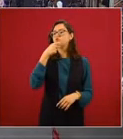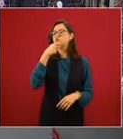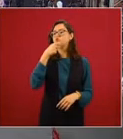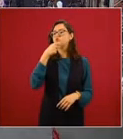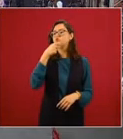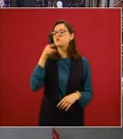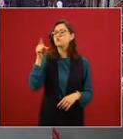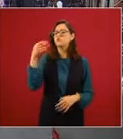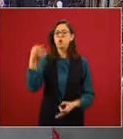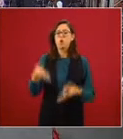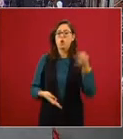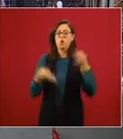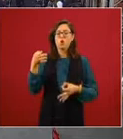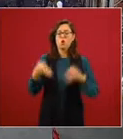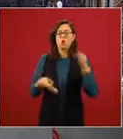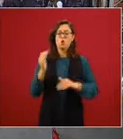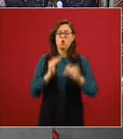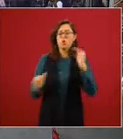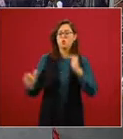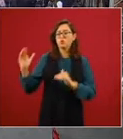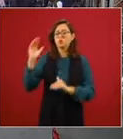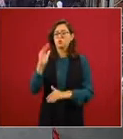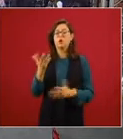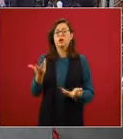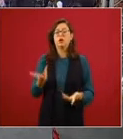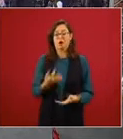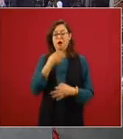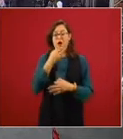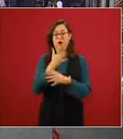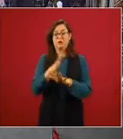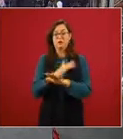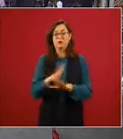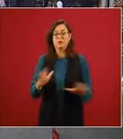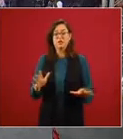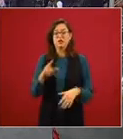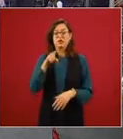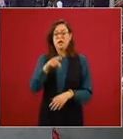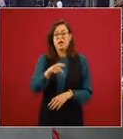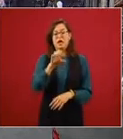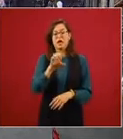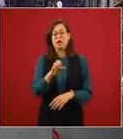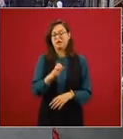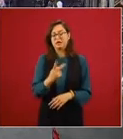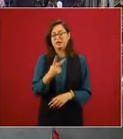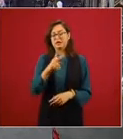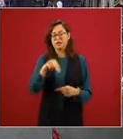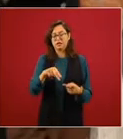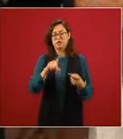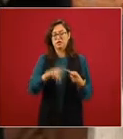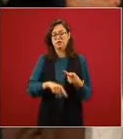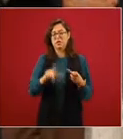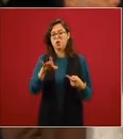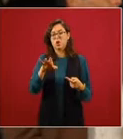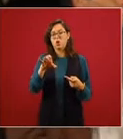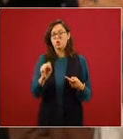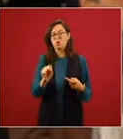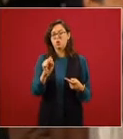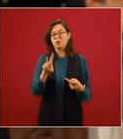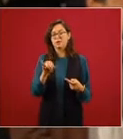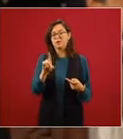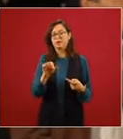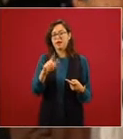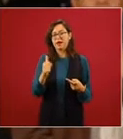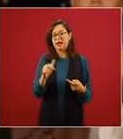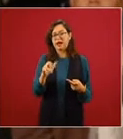mici formó que emilio los ella presentó una denuncia en la que señala enrique peña nieto y luis vida garay directamente de que quienes fueron